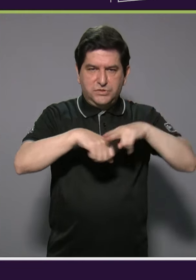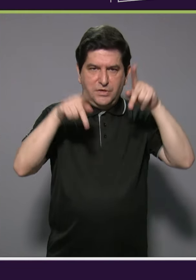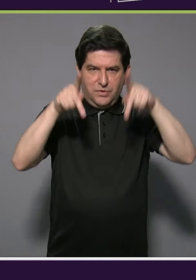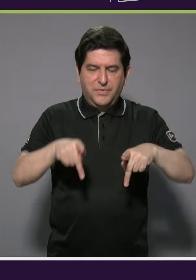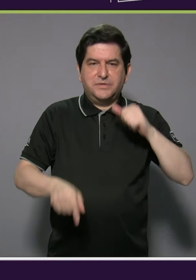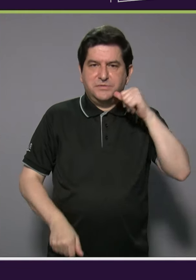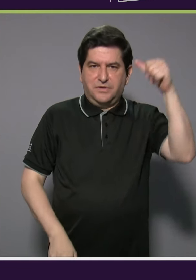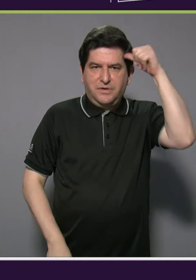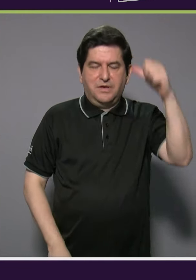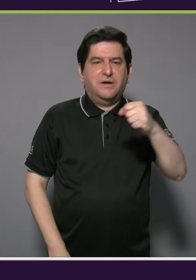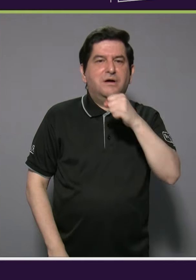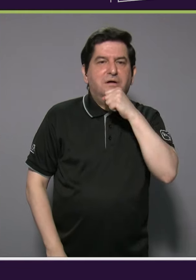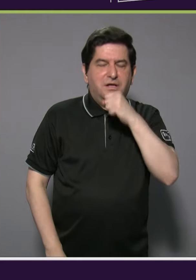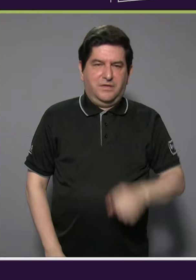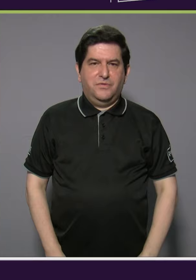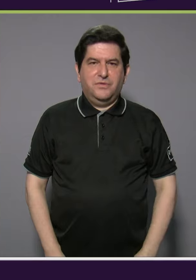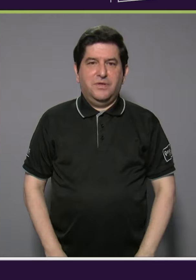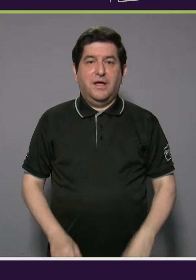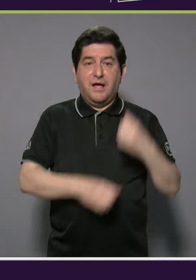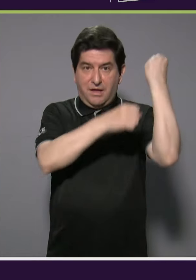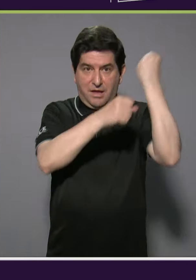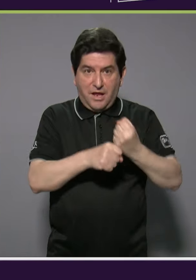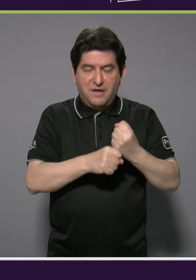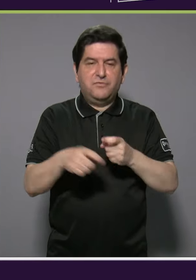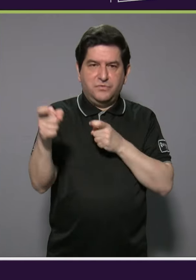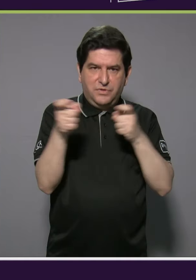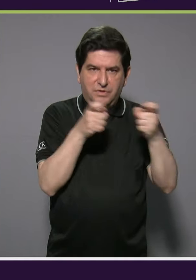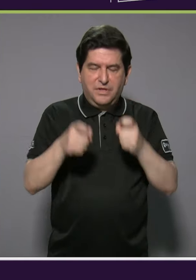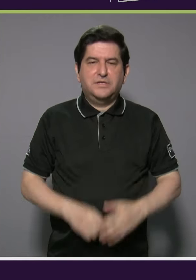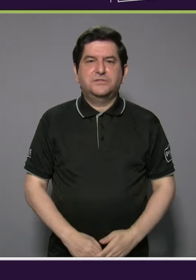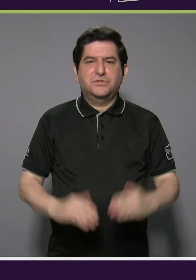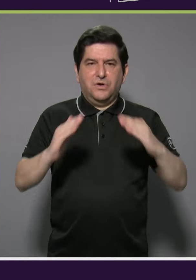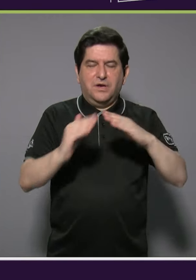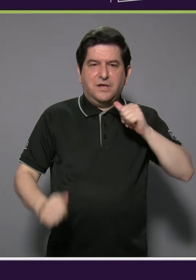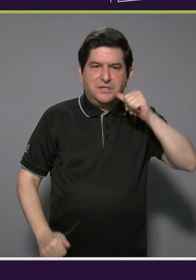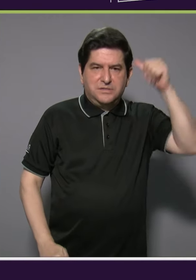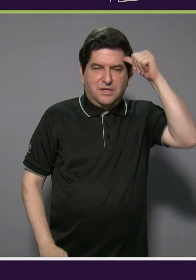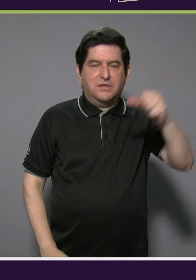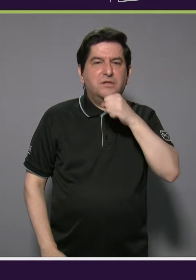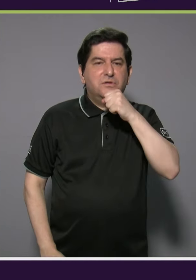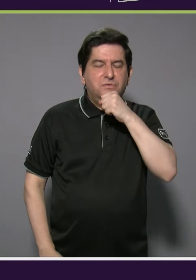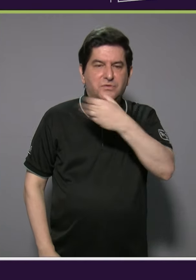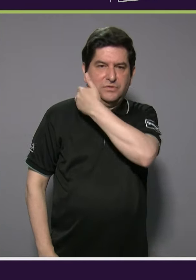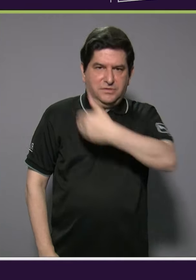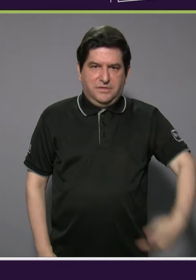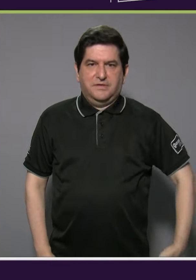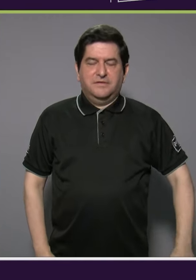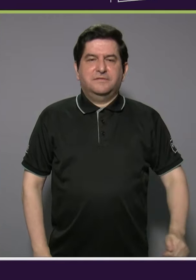la Persona Adulta Mayor a la fundación que administra esta residencia en Heredia.